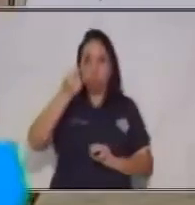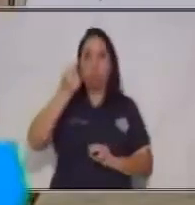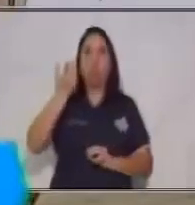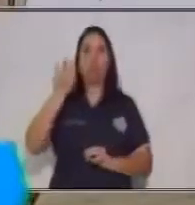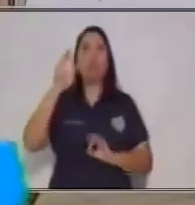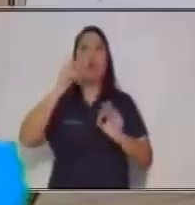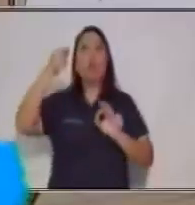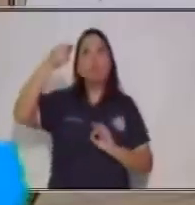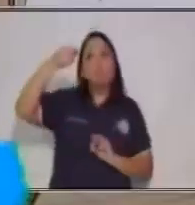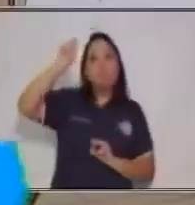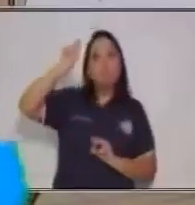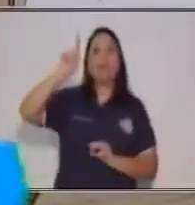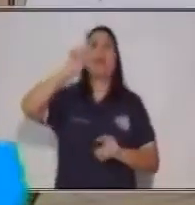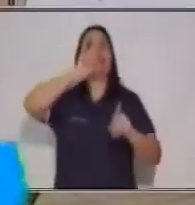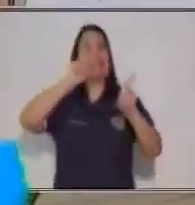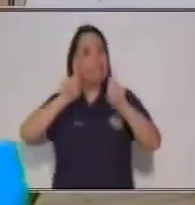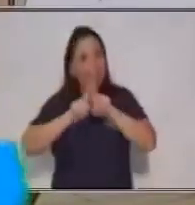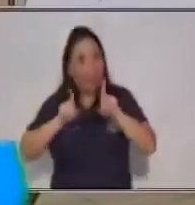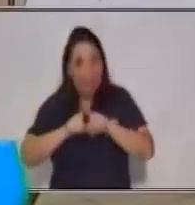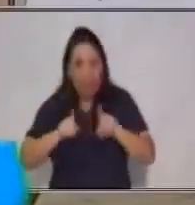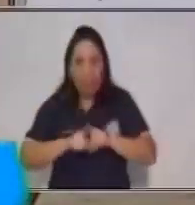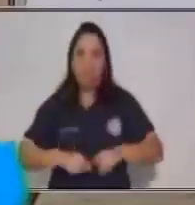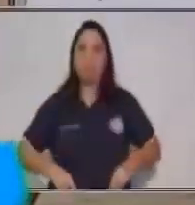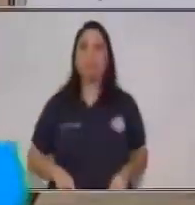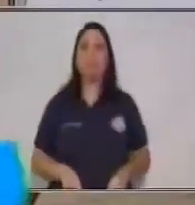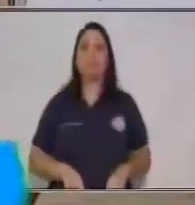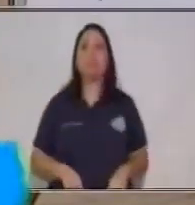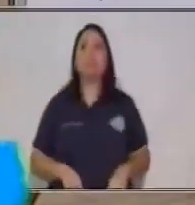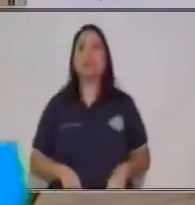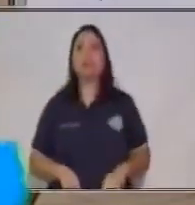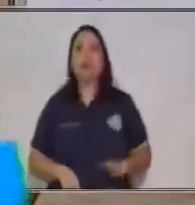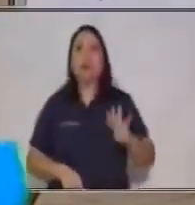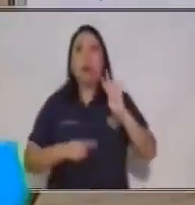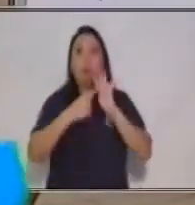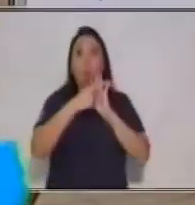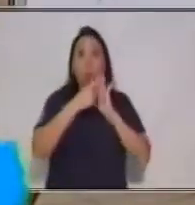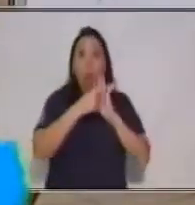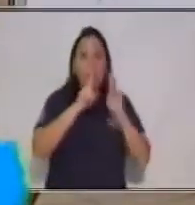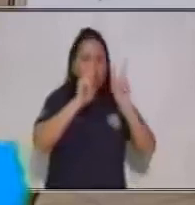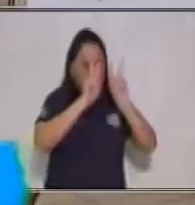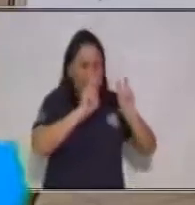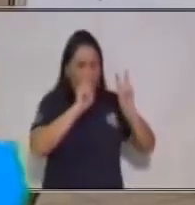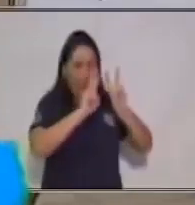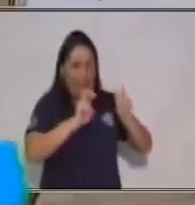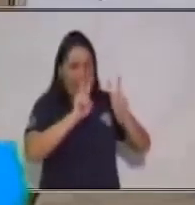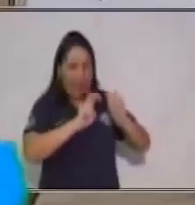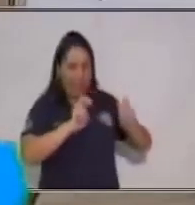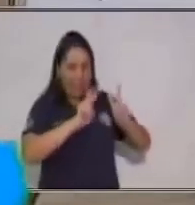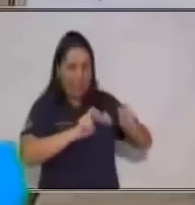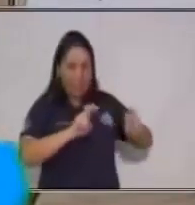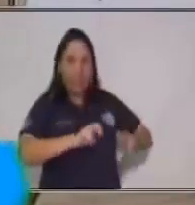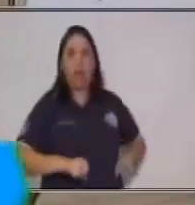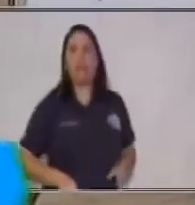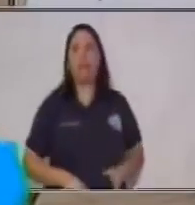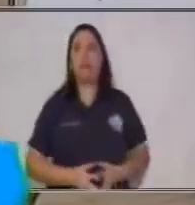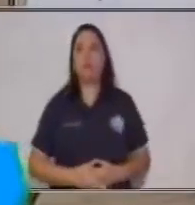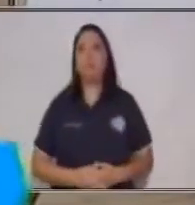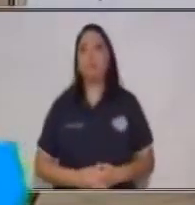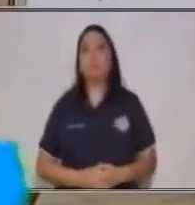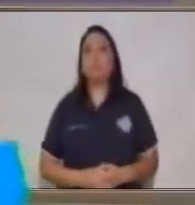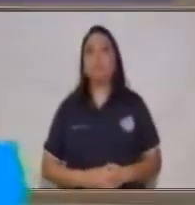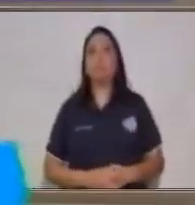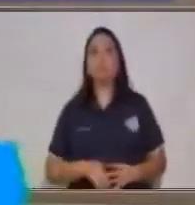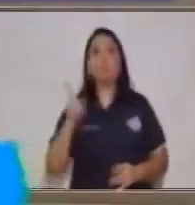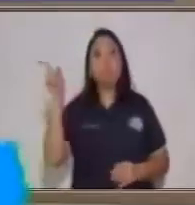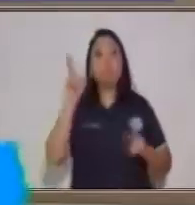señalar eso en tu texto. Entonces, el paso cuatro es revisar. Y aquí entra mucho en juego